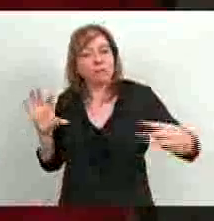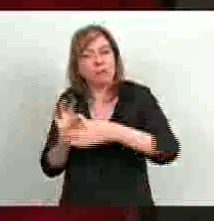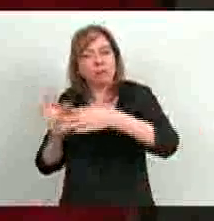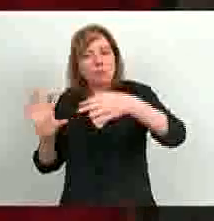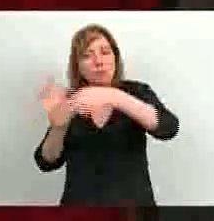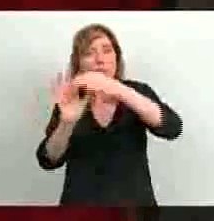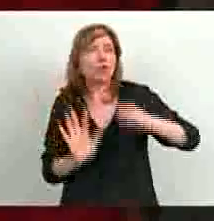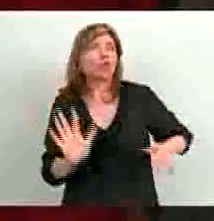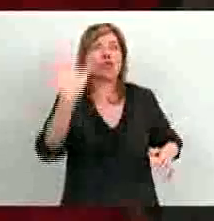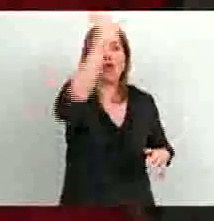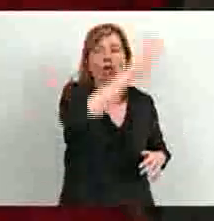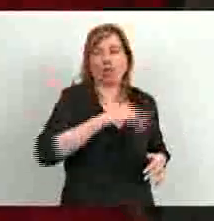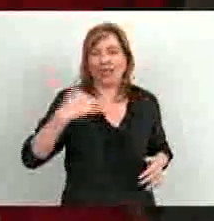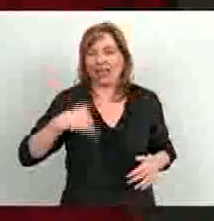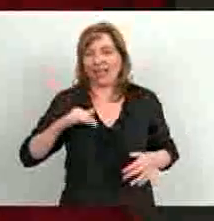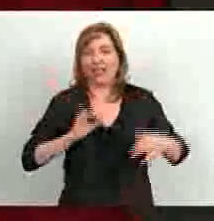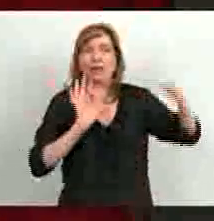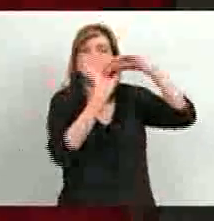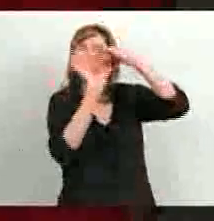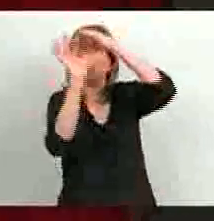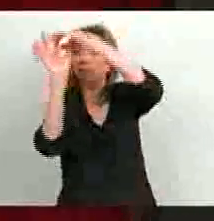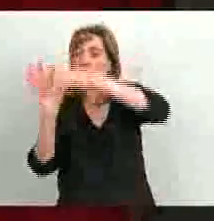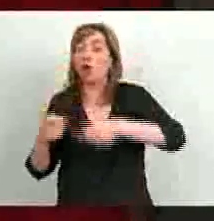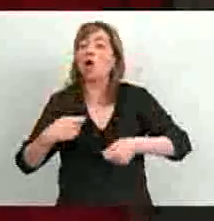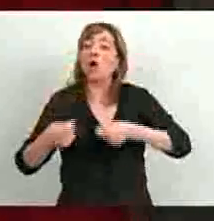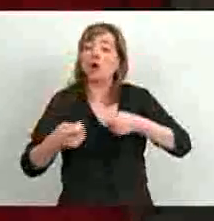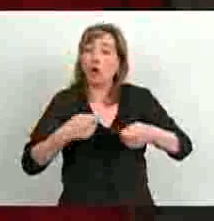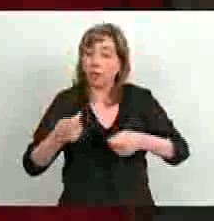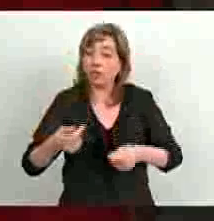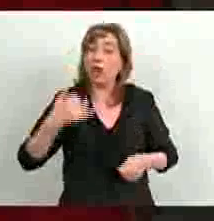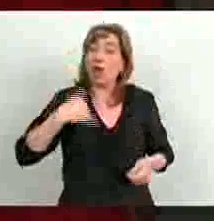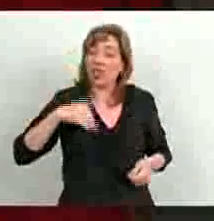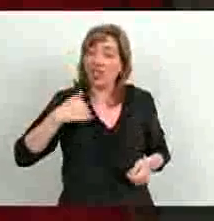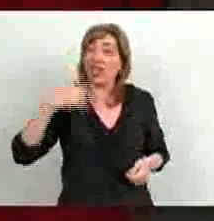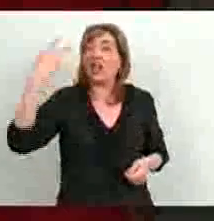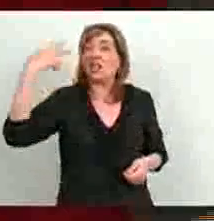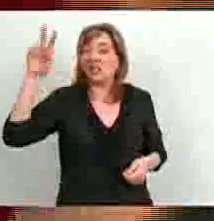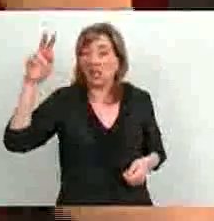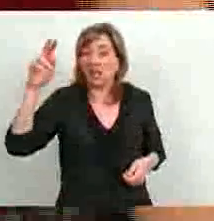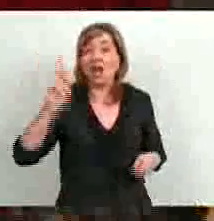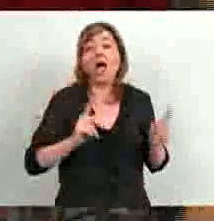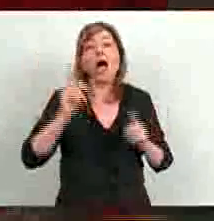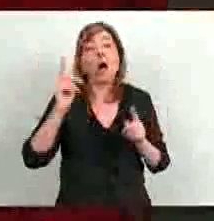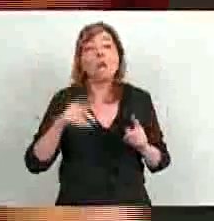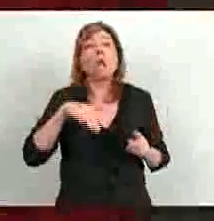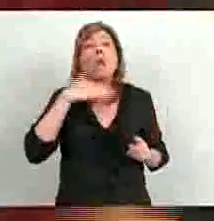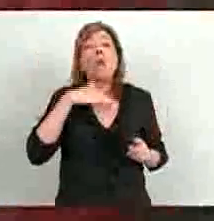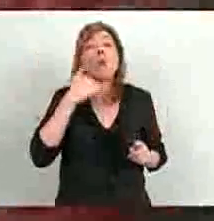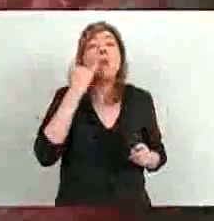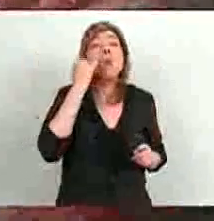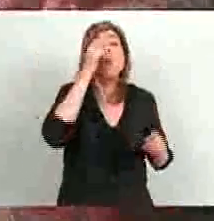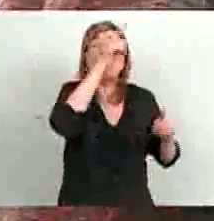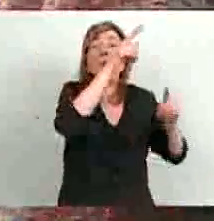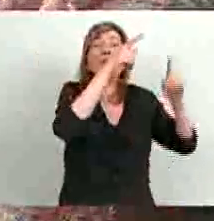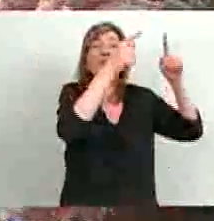y de federalismo en la Argentina, que las empresas comerciales extranjeras no cubren, porque Jujuy no es